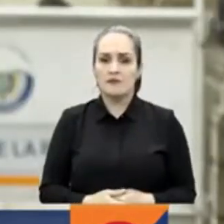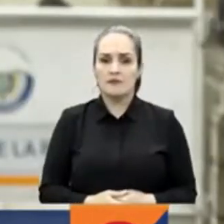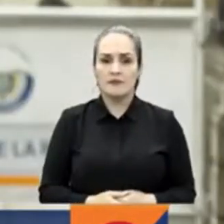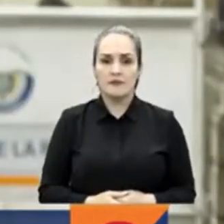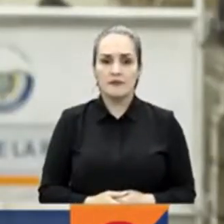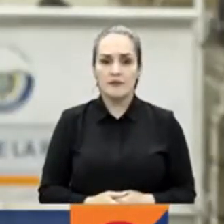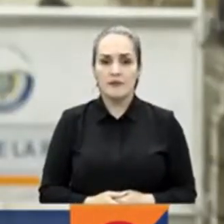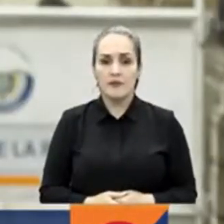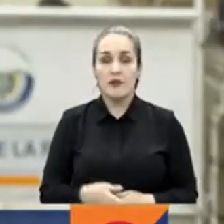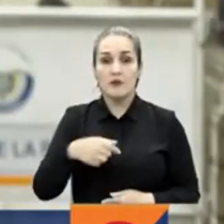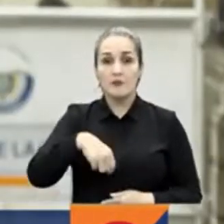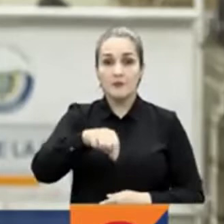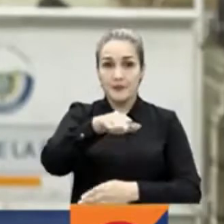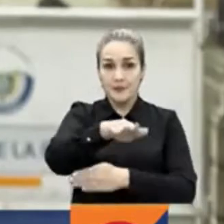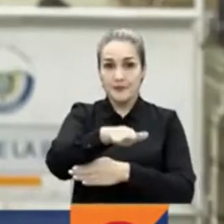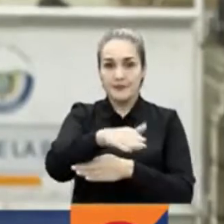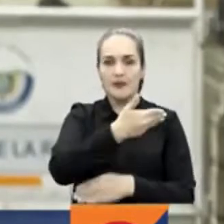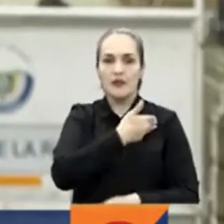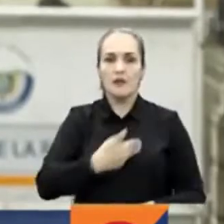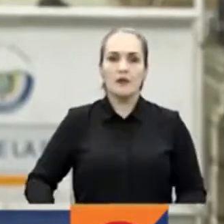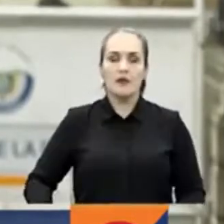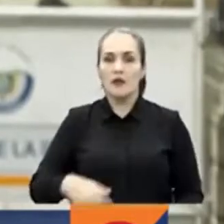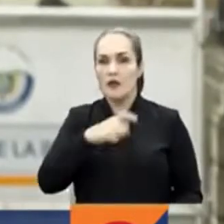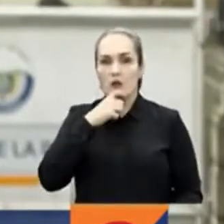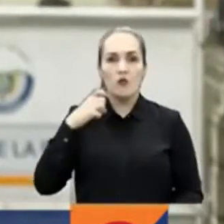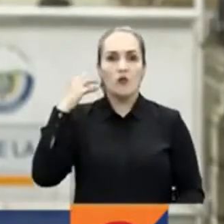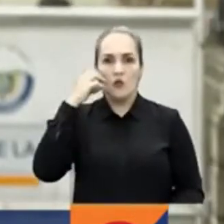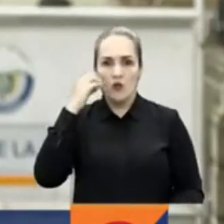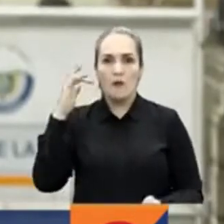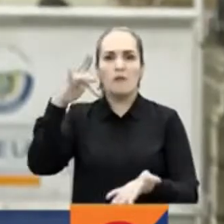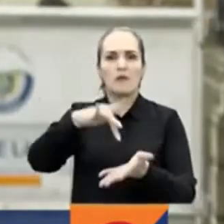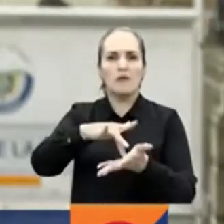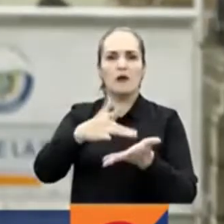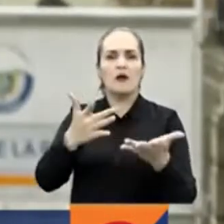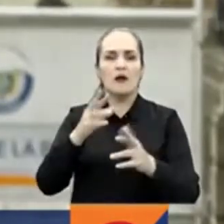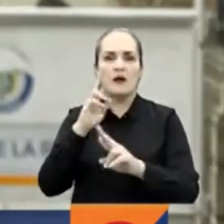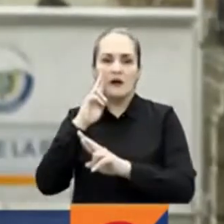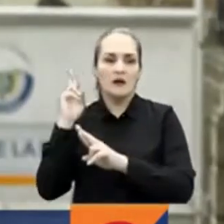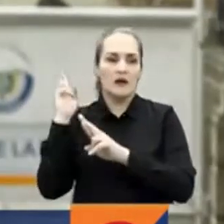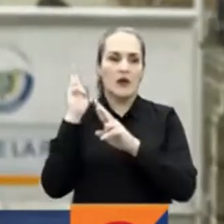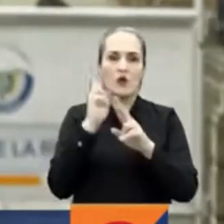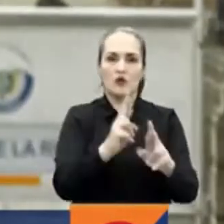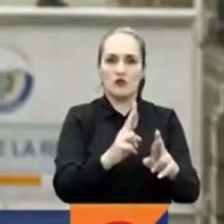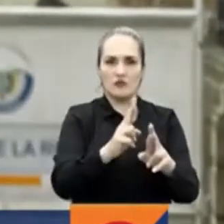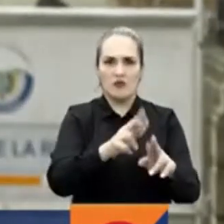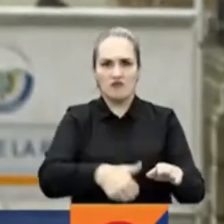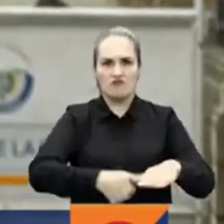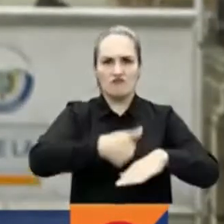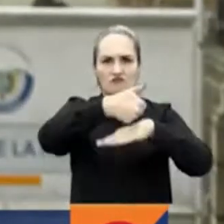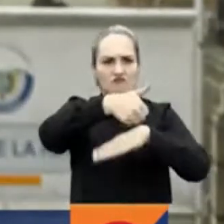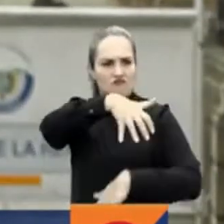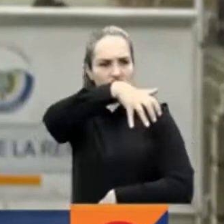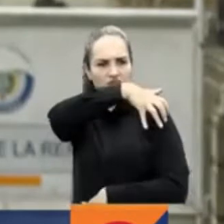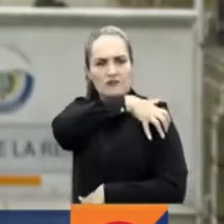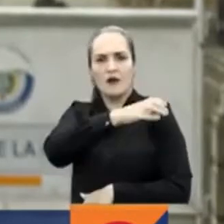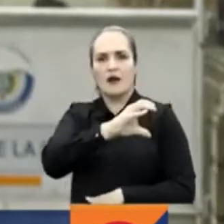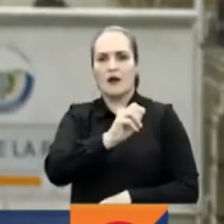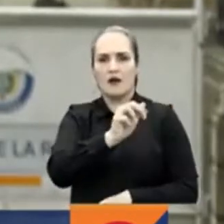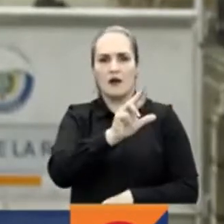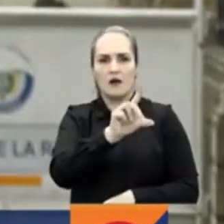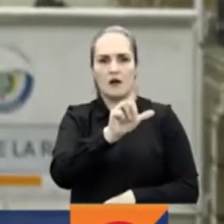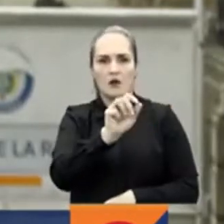En la tarde, el presidente Iván Duque asistió a una ceremonia de reconocimiento del mayor general Carlos Iván Moreno Ojeda,